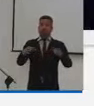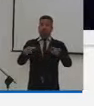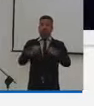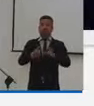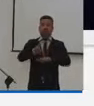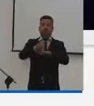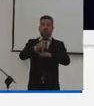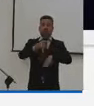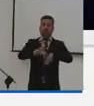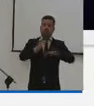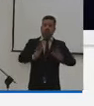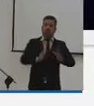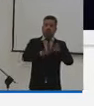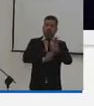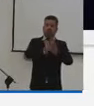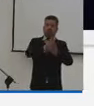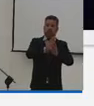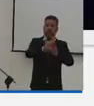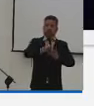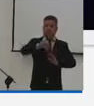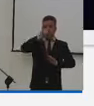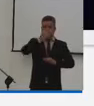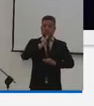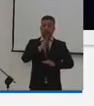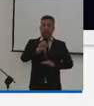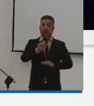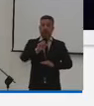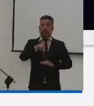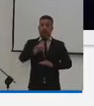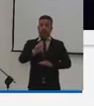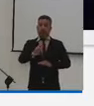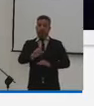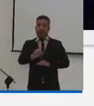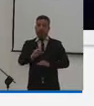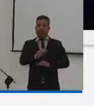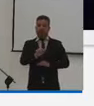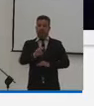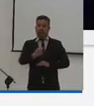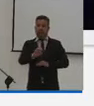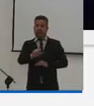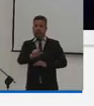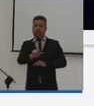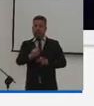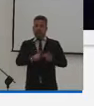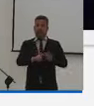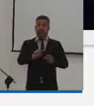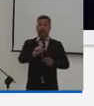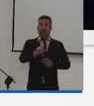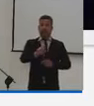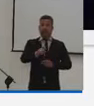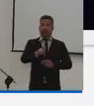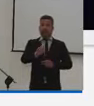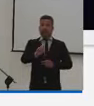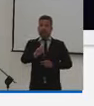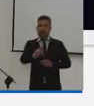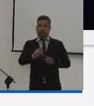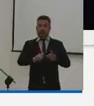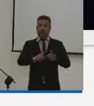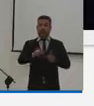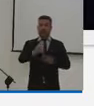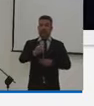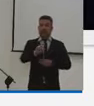a la Dirección de Fomento y Desarrollo, en cabeza de Andrea Ávila, su directora, a Alexander